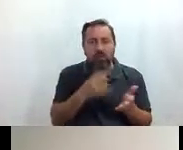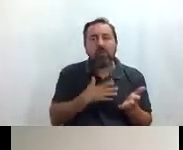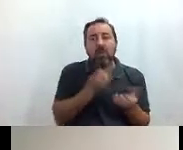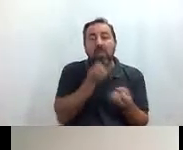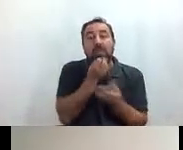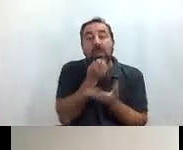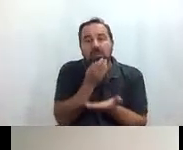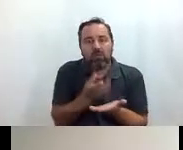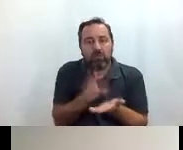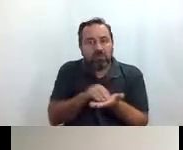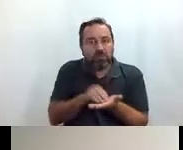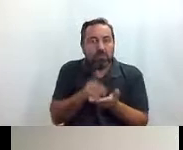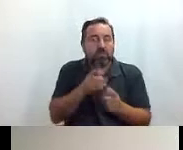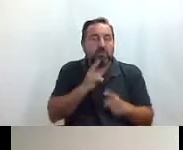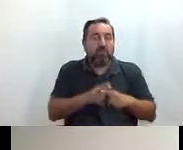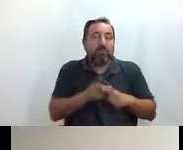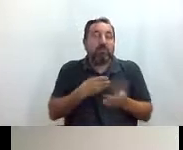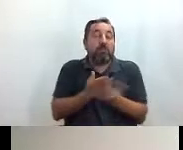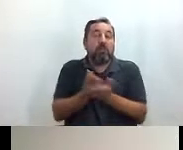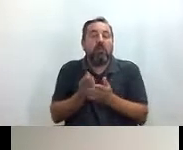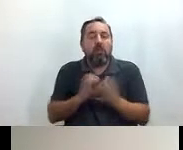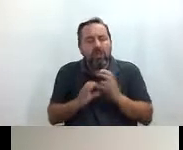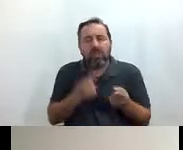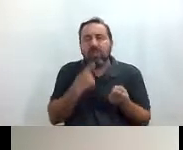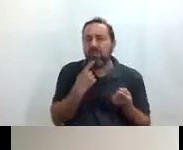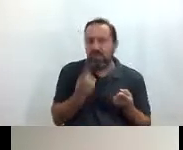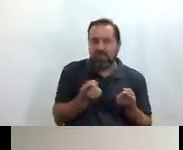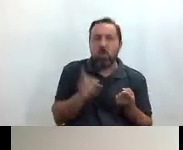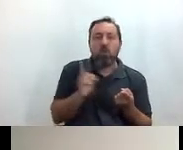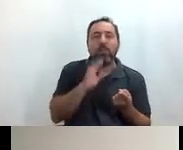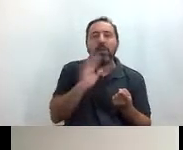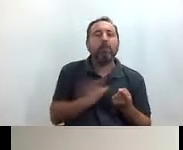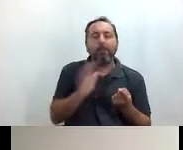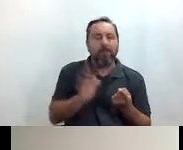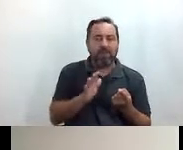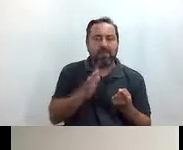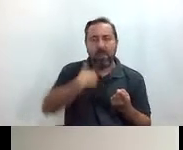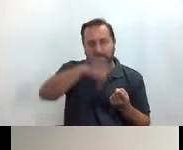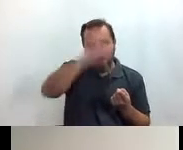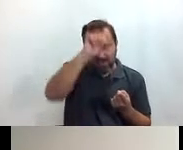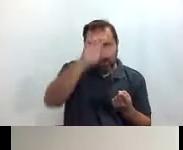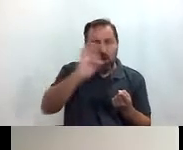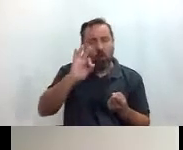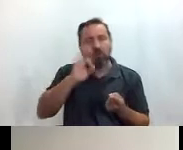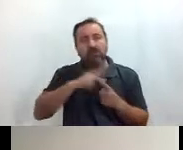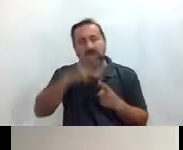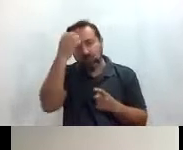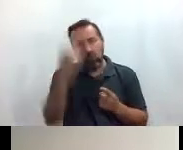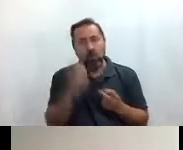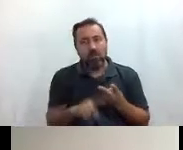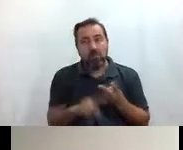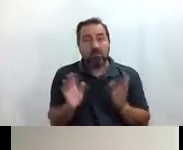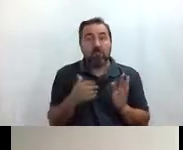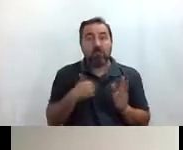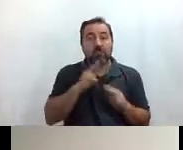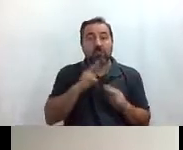quizás como hizo un medio de comunicación y en ella dice no tenemos por qué parecernos a Berlín o Estocolmo. El reto en la casa de la panadería